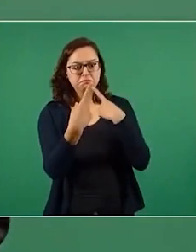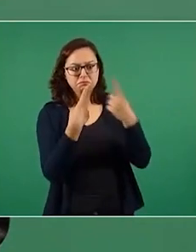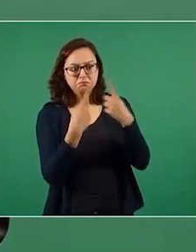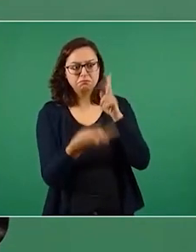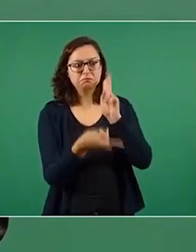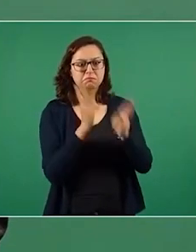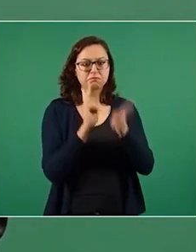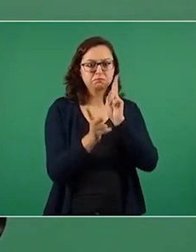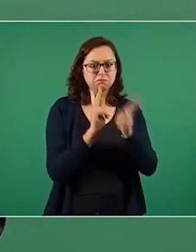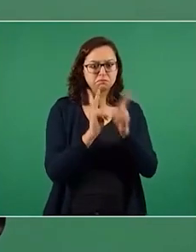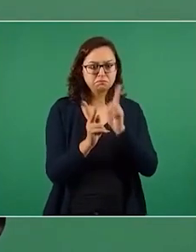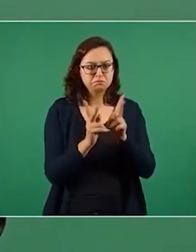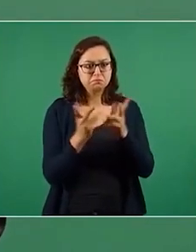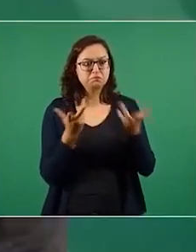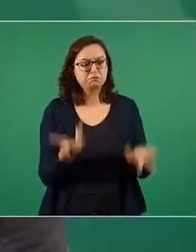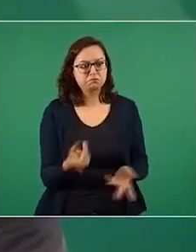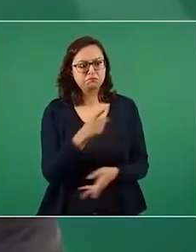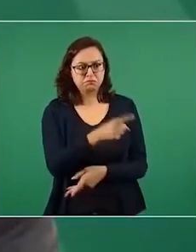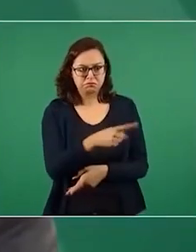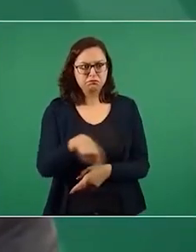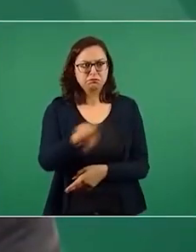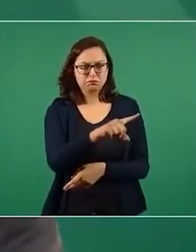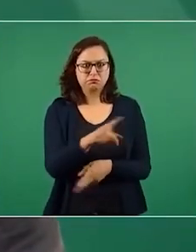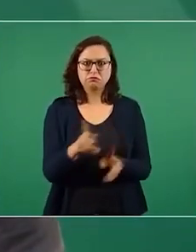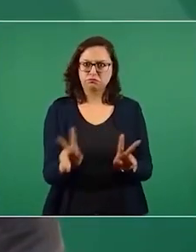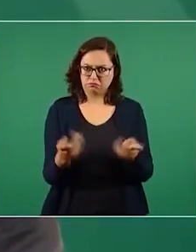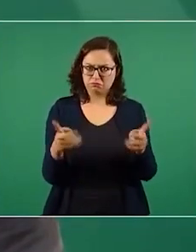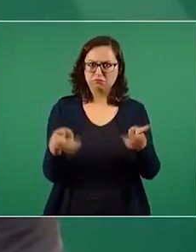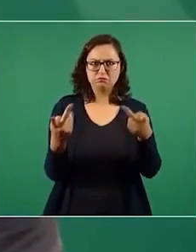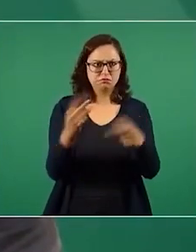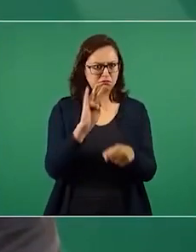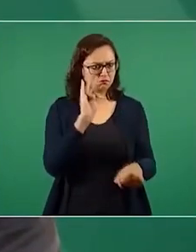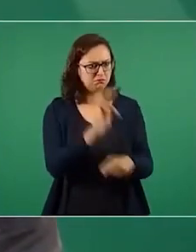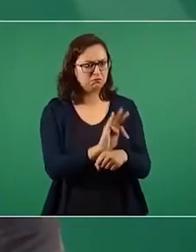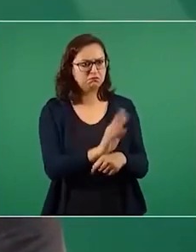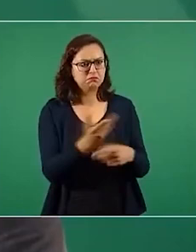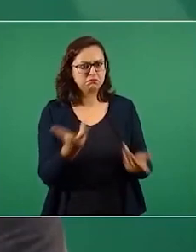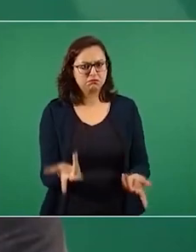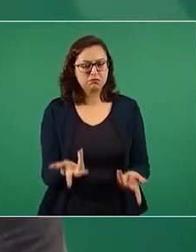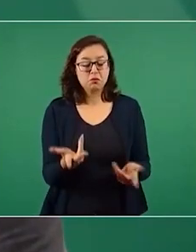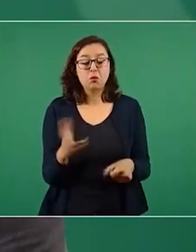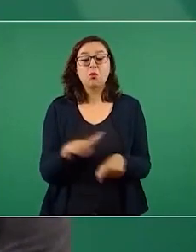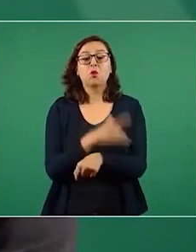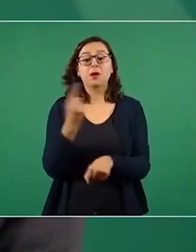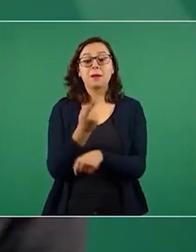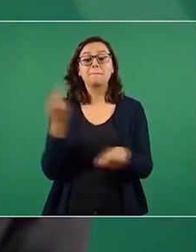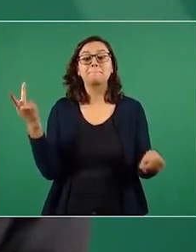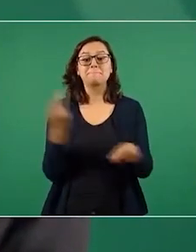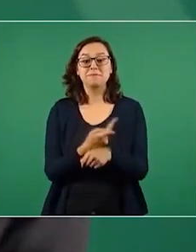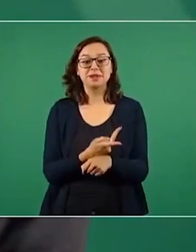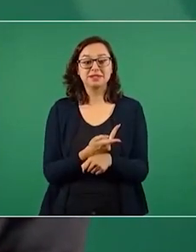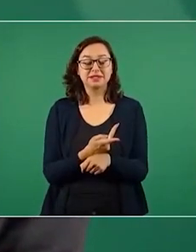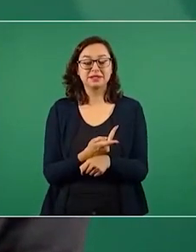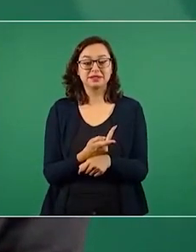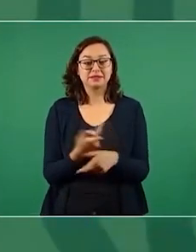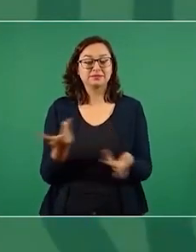seguridad porque ayer comentaban que no podían salir